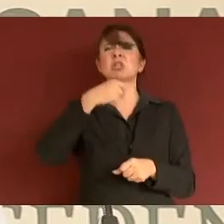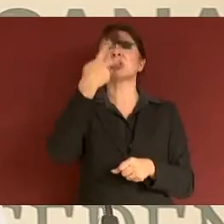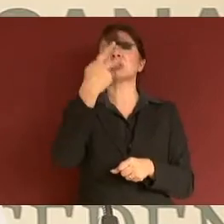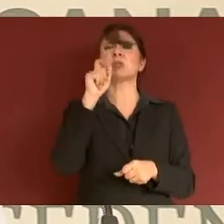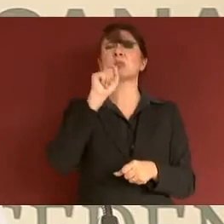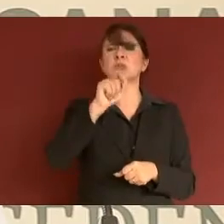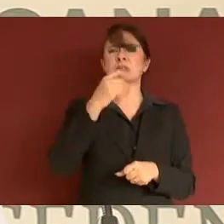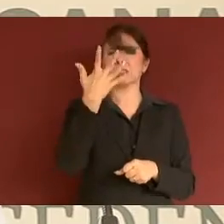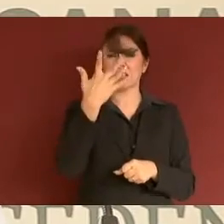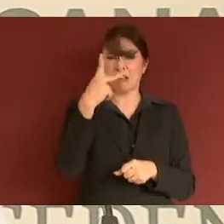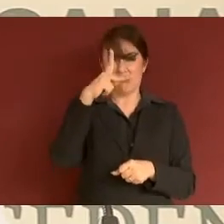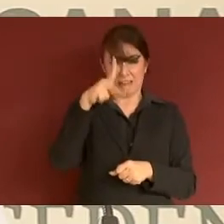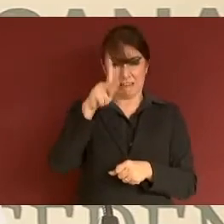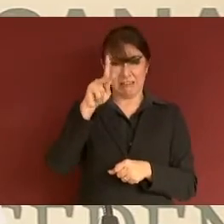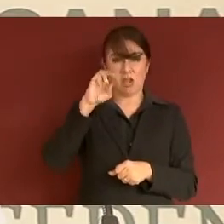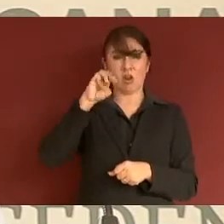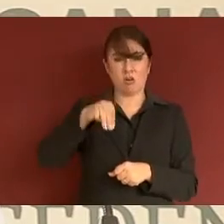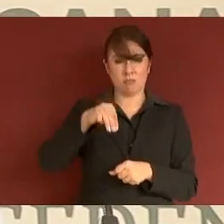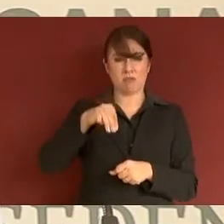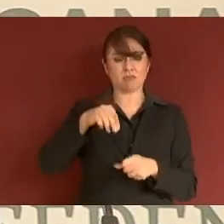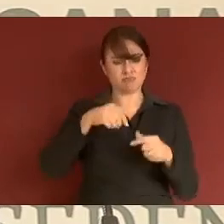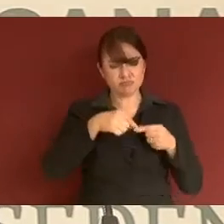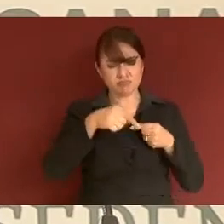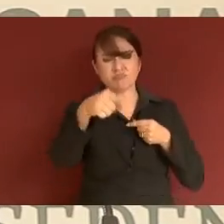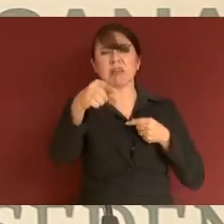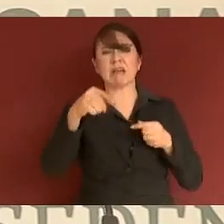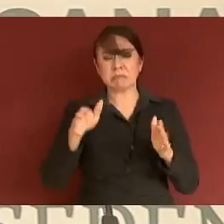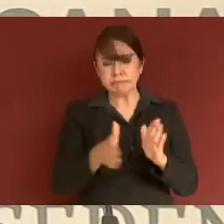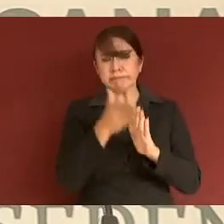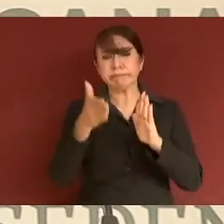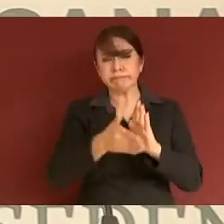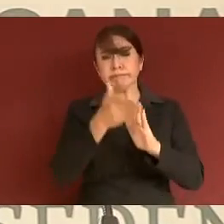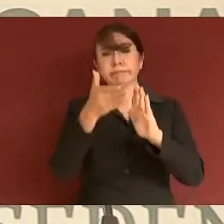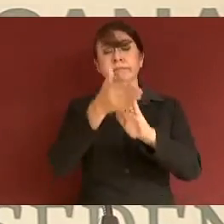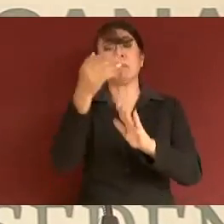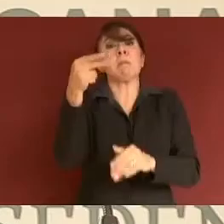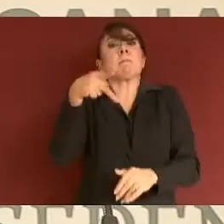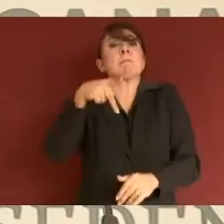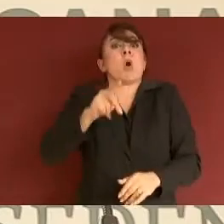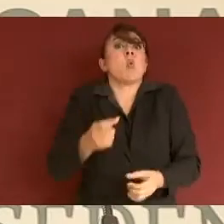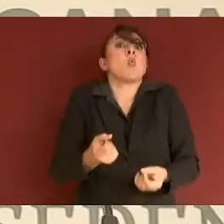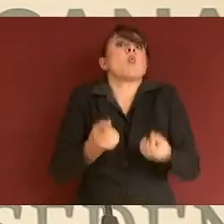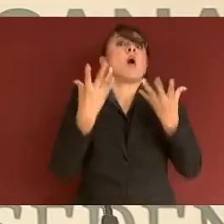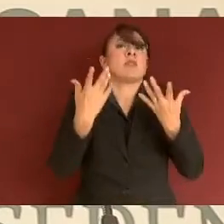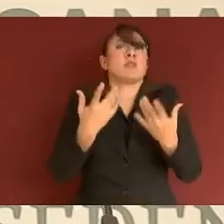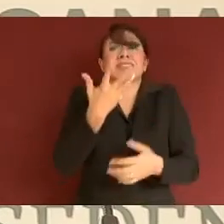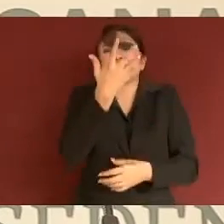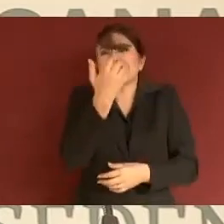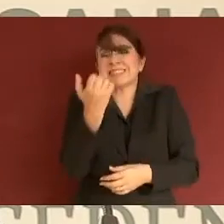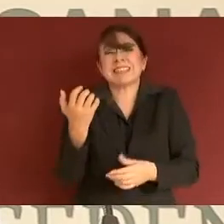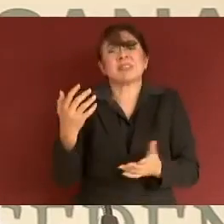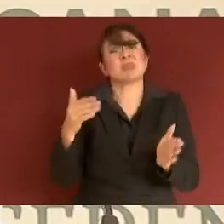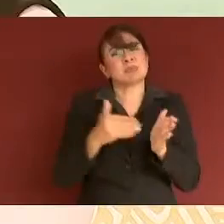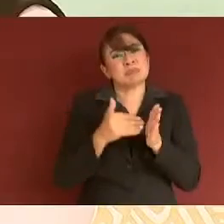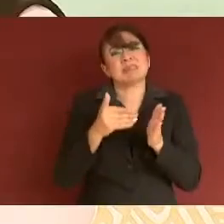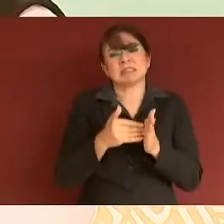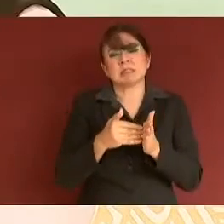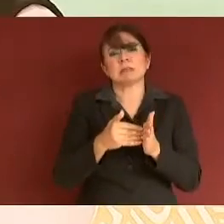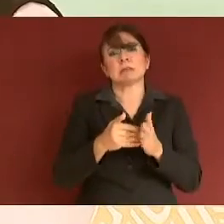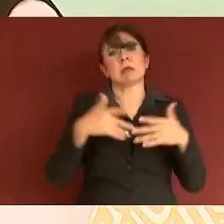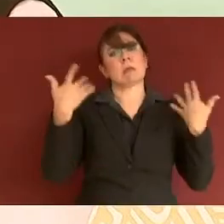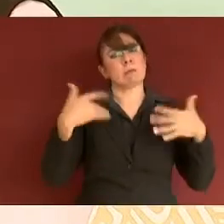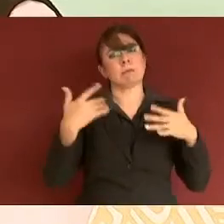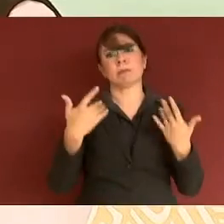el 49% de avance, pero son más de 500 kilómetros en total de canales secundarios, es una obra muy compleja y muy